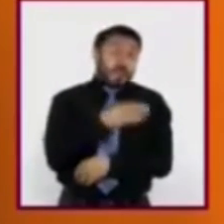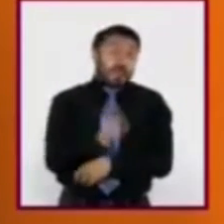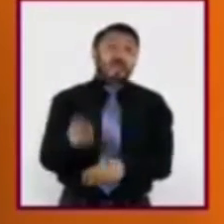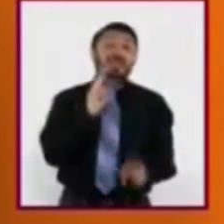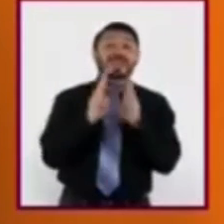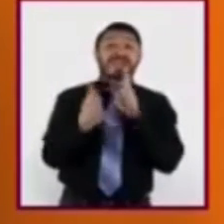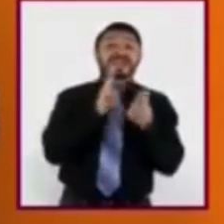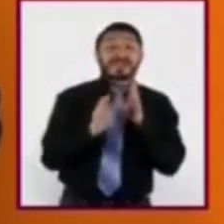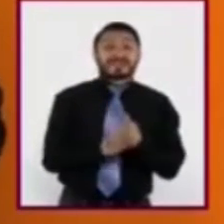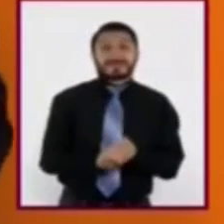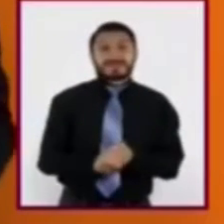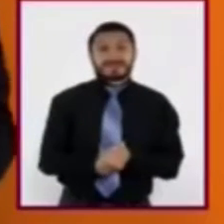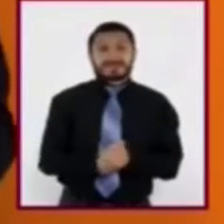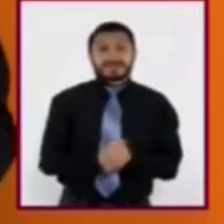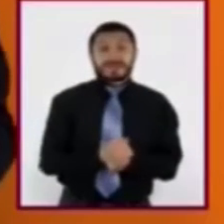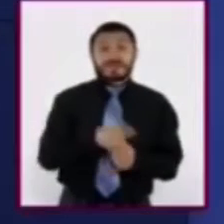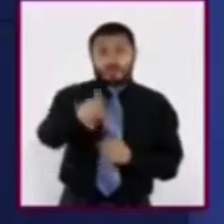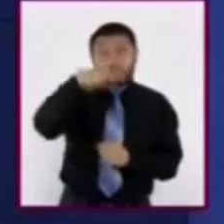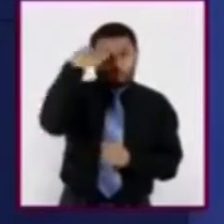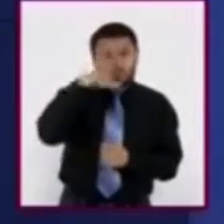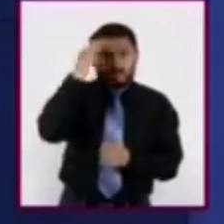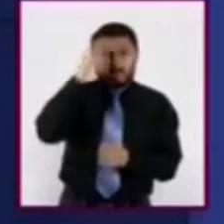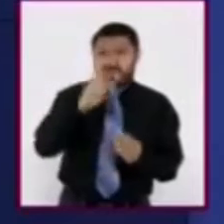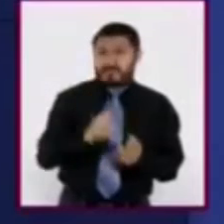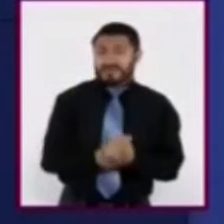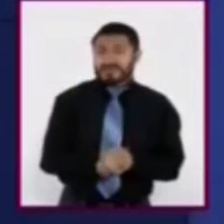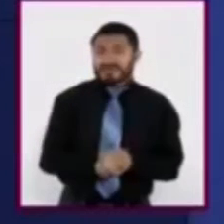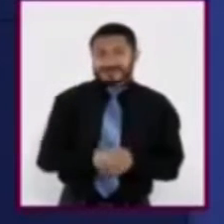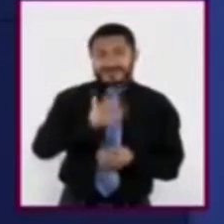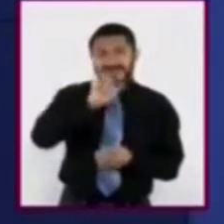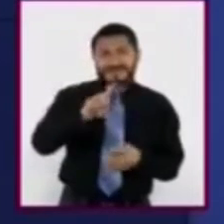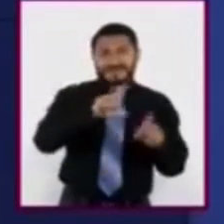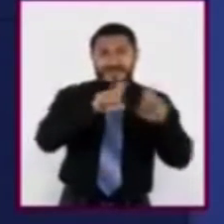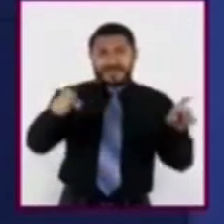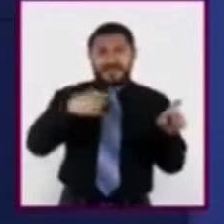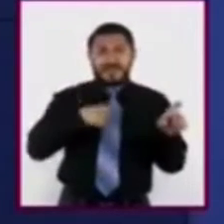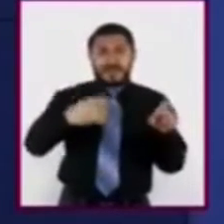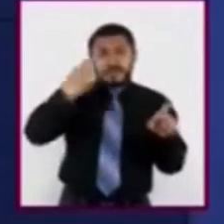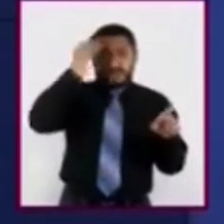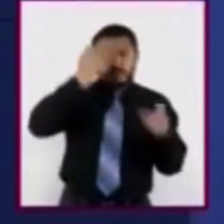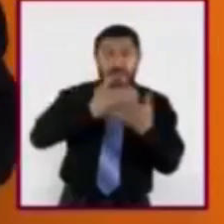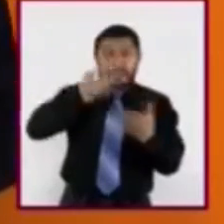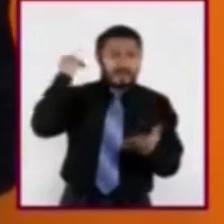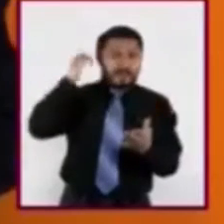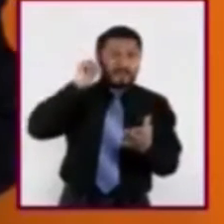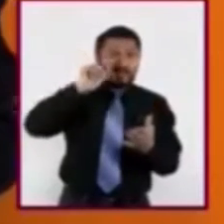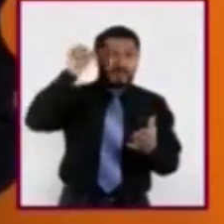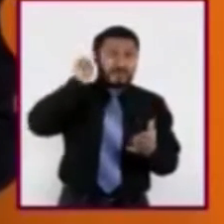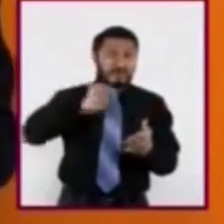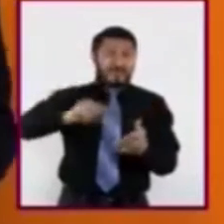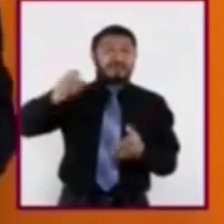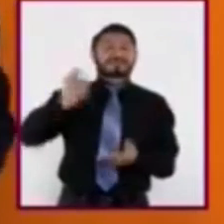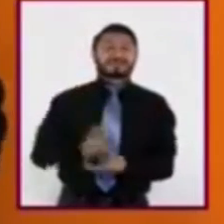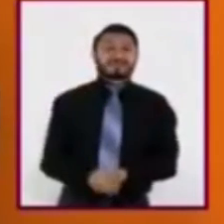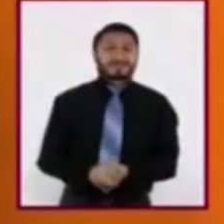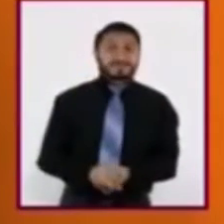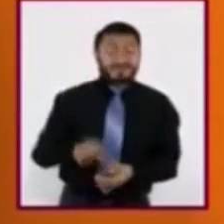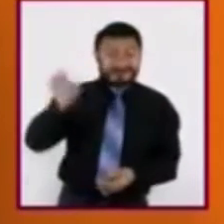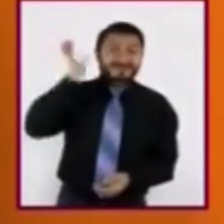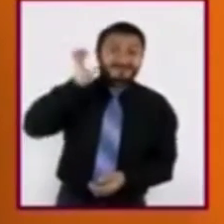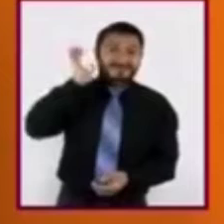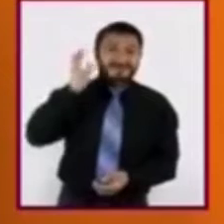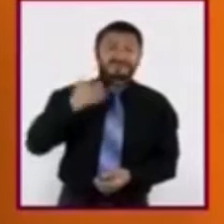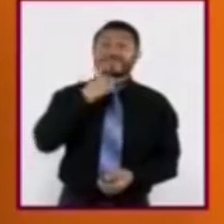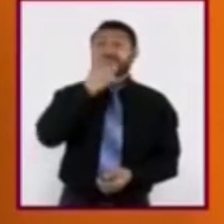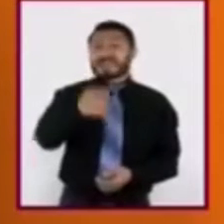¿Te suenan familiares? Sí, y son frases que he escuchado, maestro, siempre. Esto lo escuchamos y lo